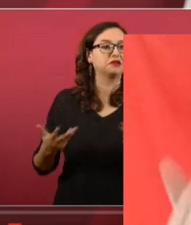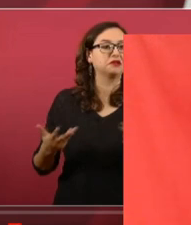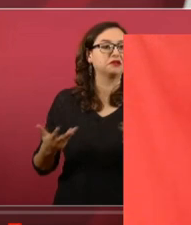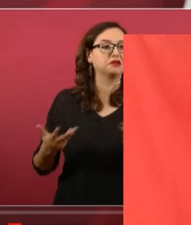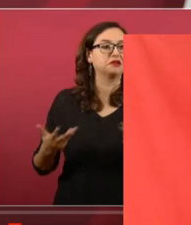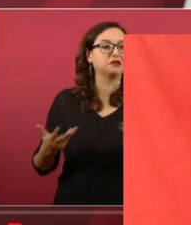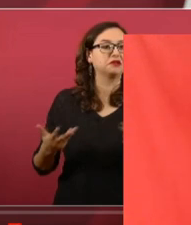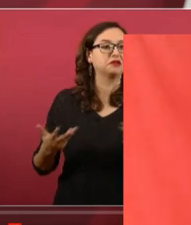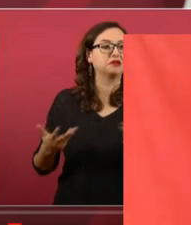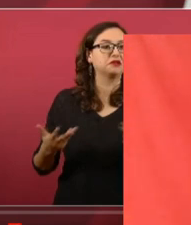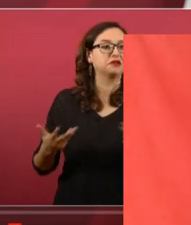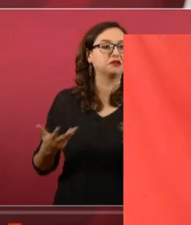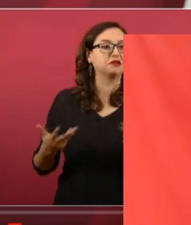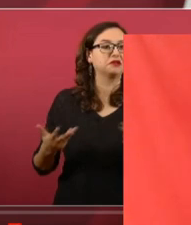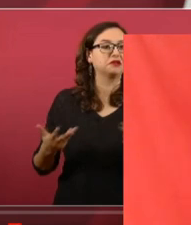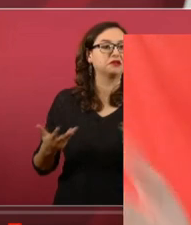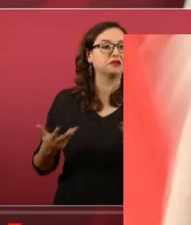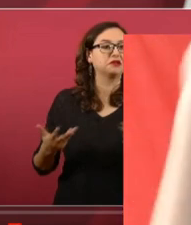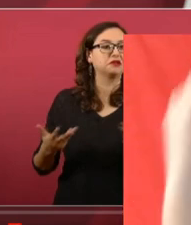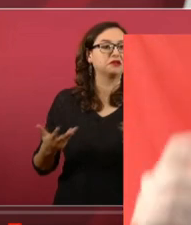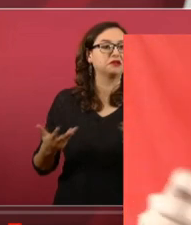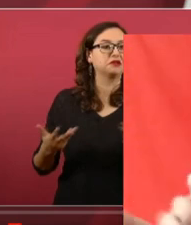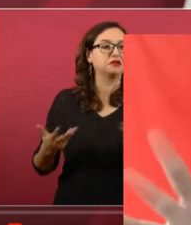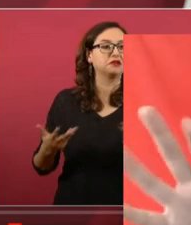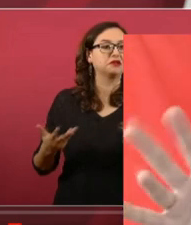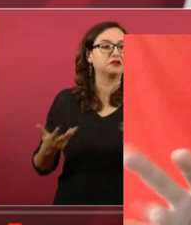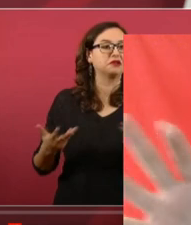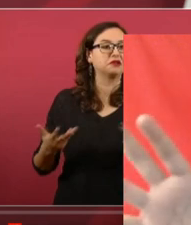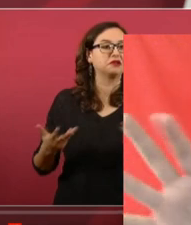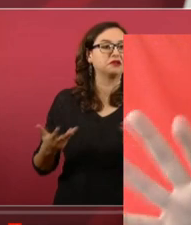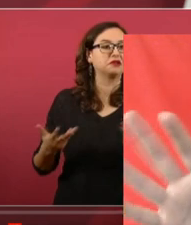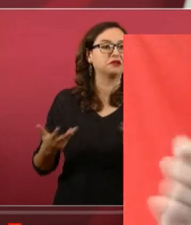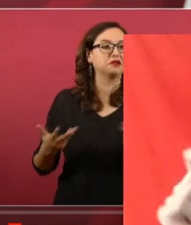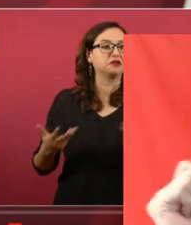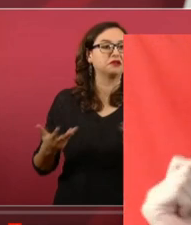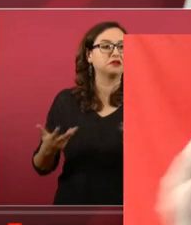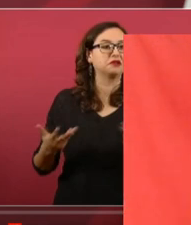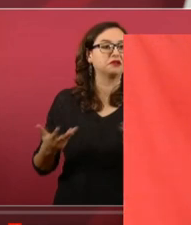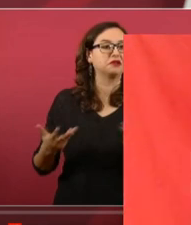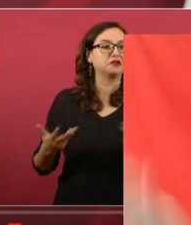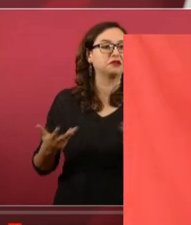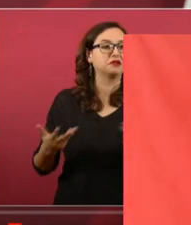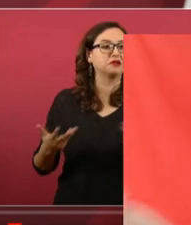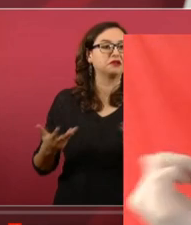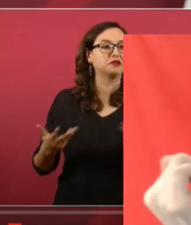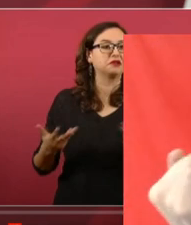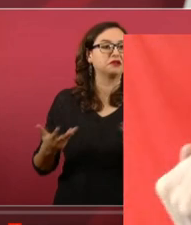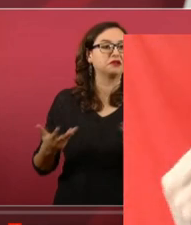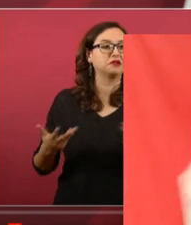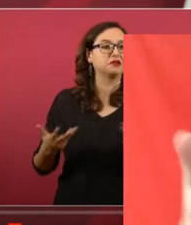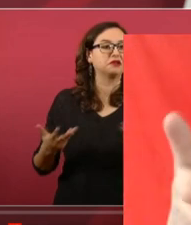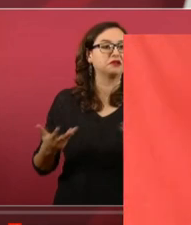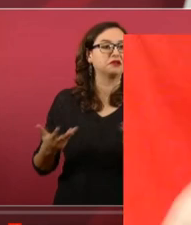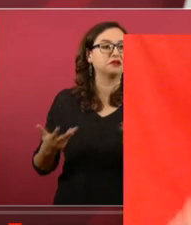ejemplos del soberano, miren, hay muchos articulistas ya están ahí a ver qué agarran en Morena. Y ya agarraron algo.